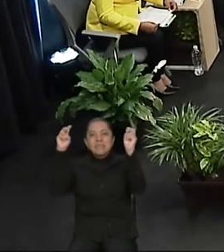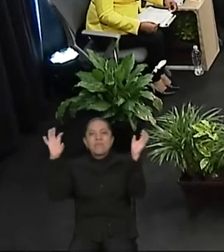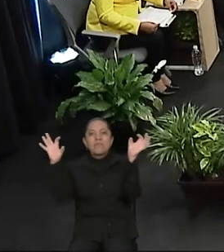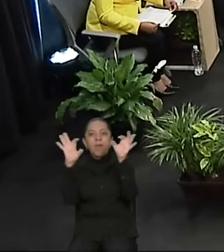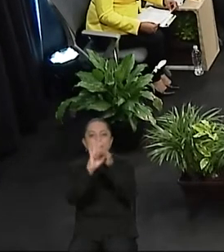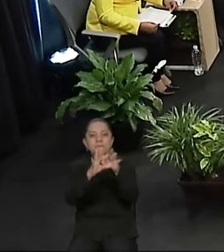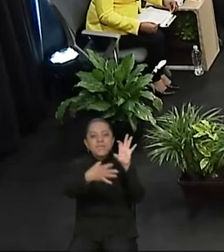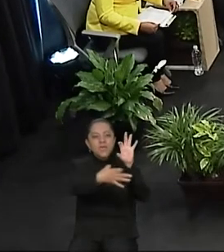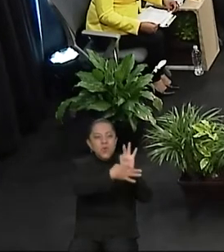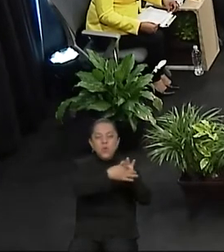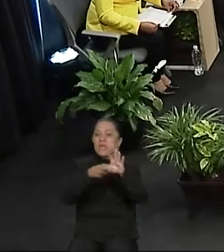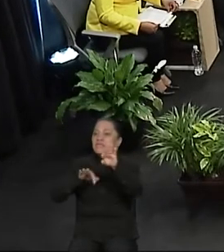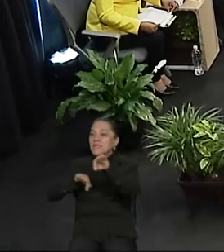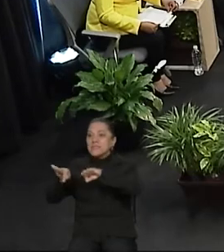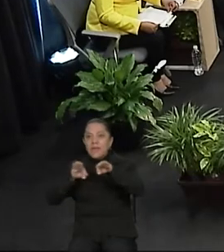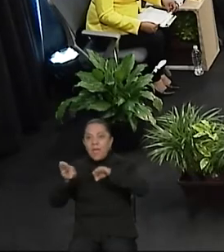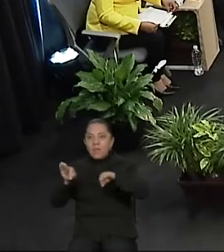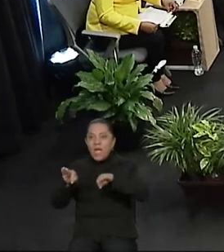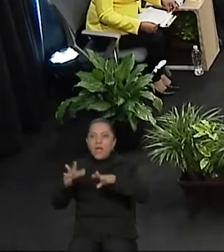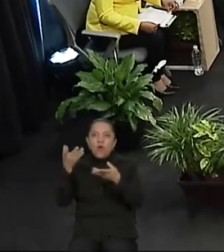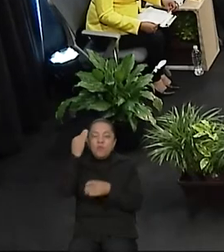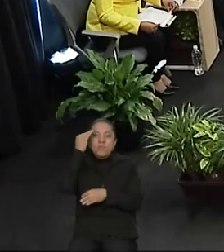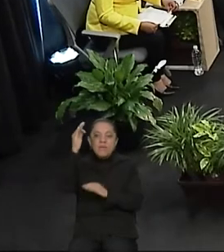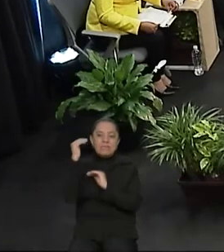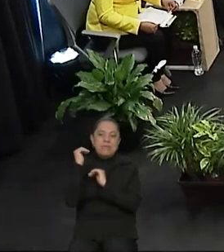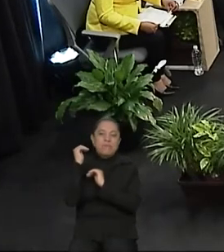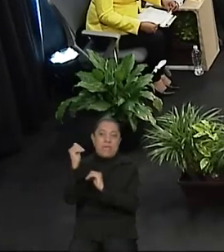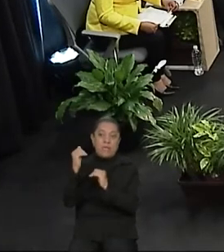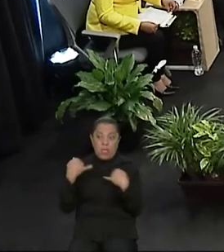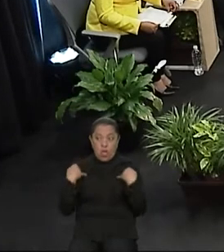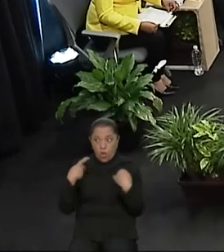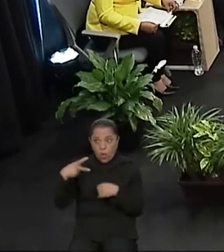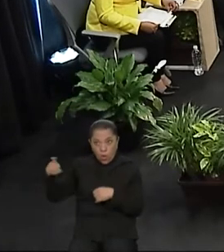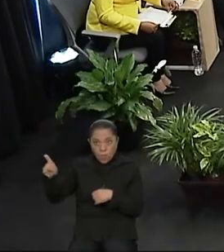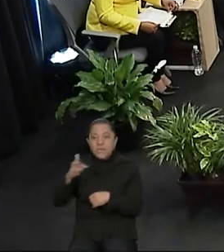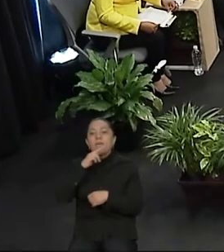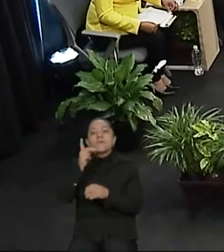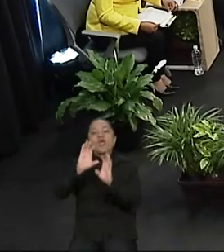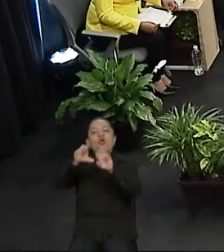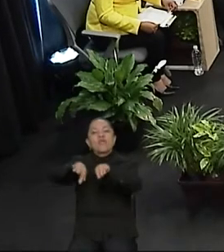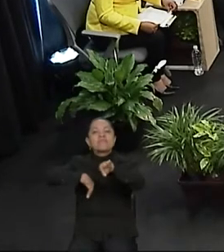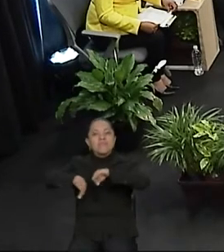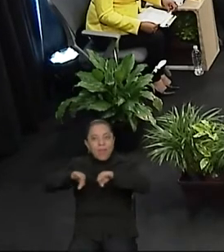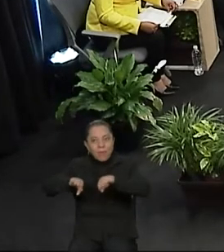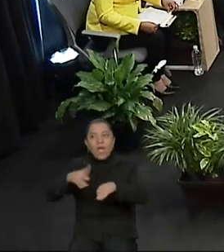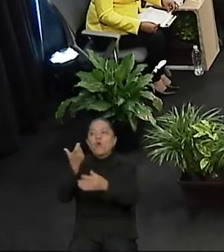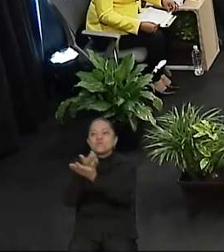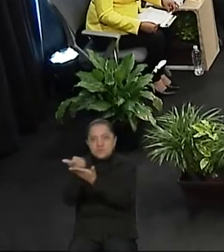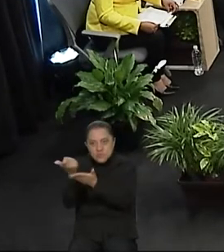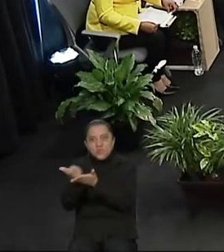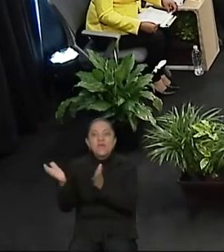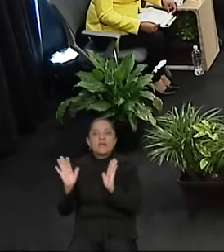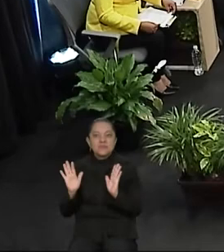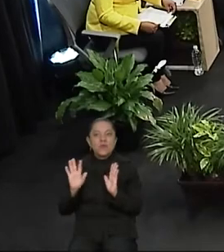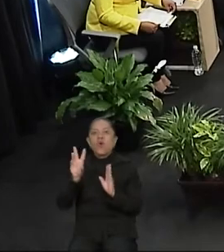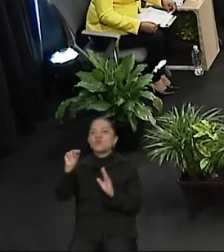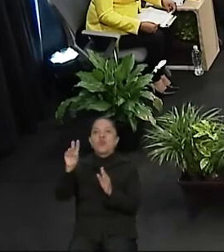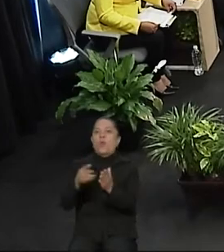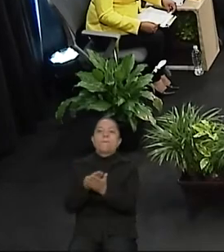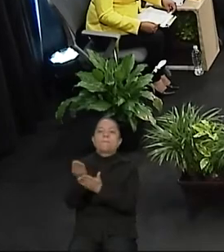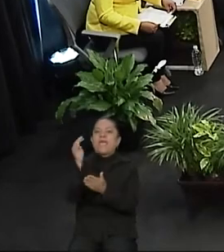temporal para que los muchachos ganen el derecho de participar en esa industria y sobre todo también